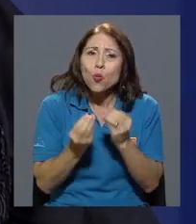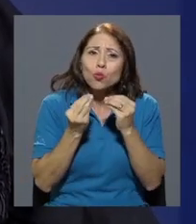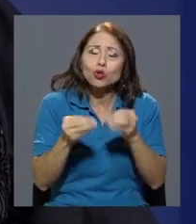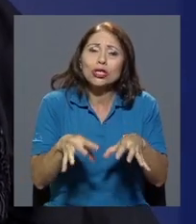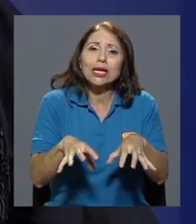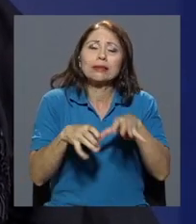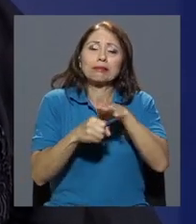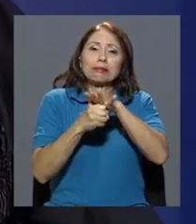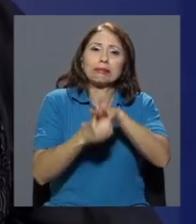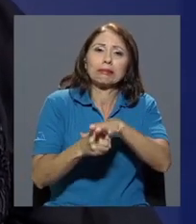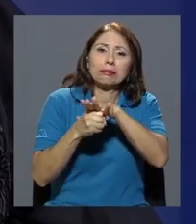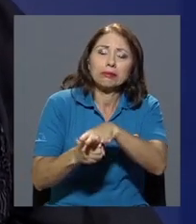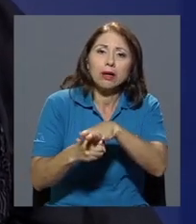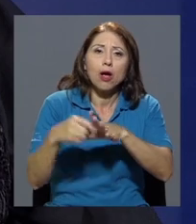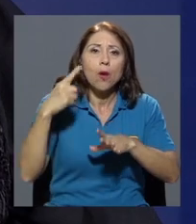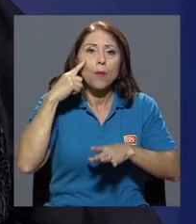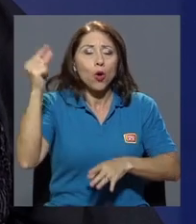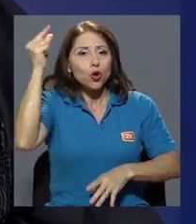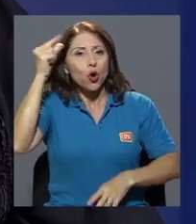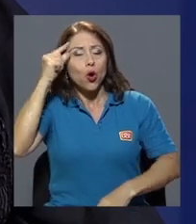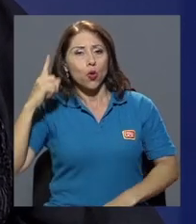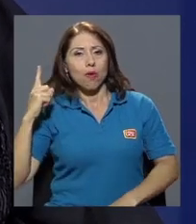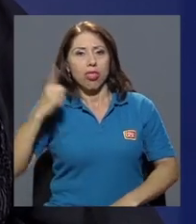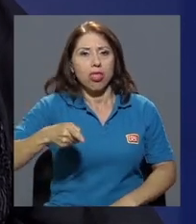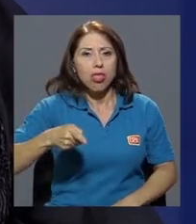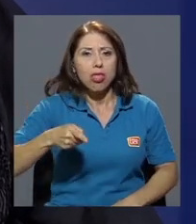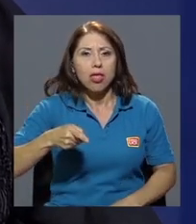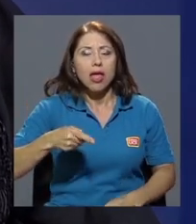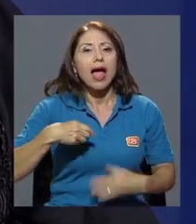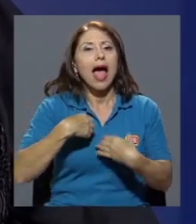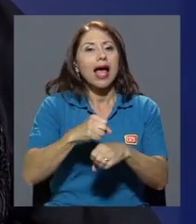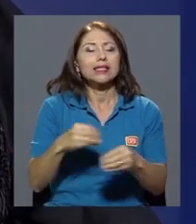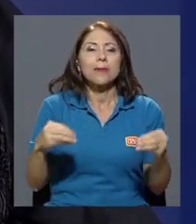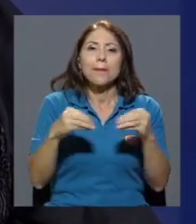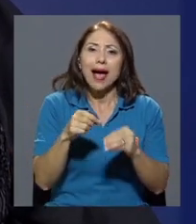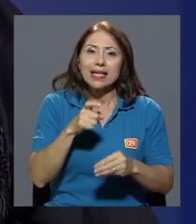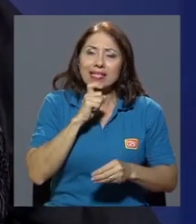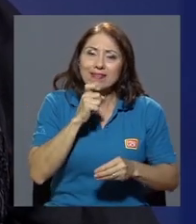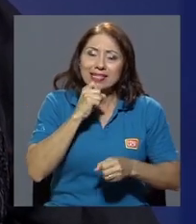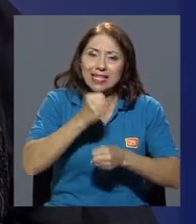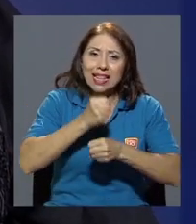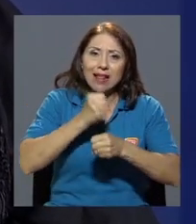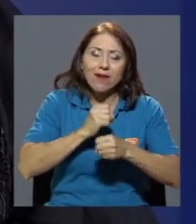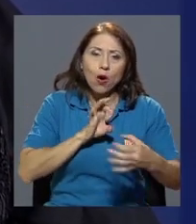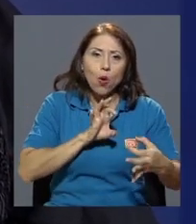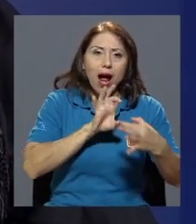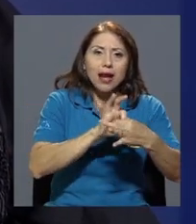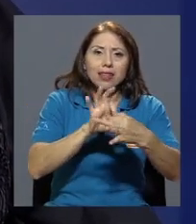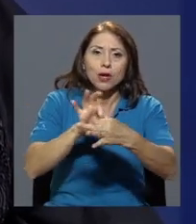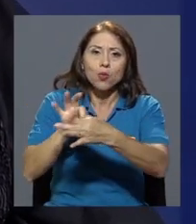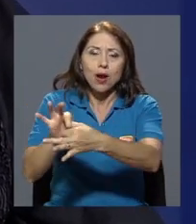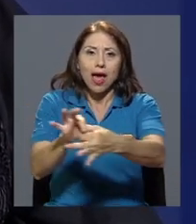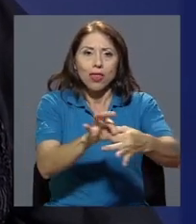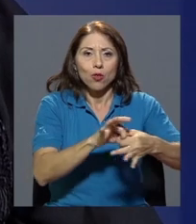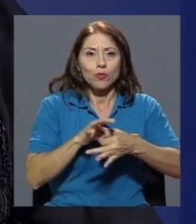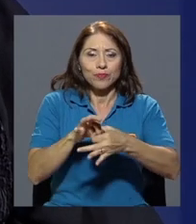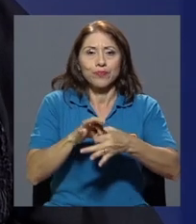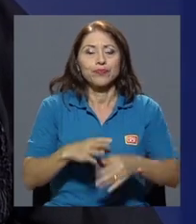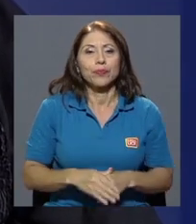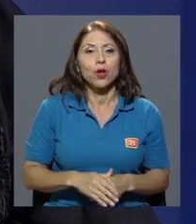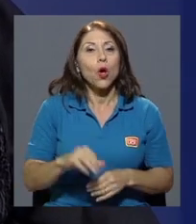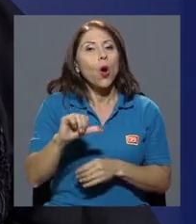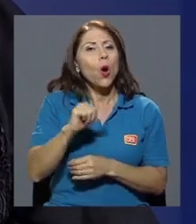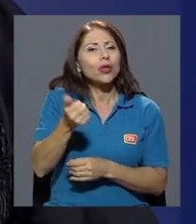la represión que existe por esta dictadura, pues hace más difícil el trabajo articulado. Otro de